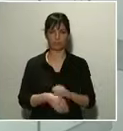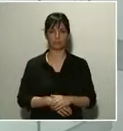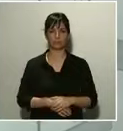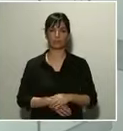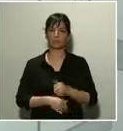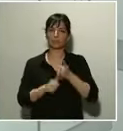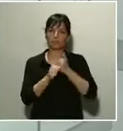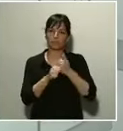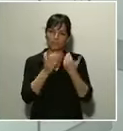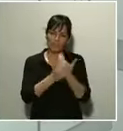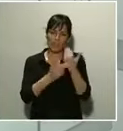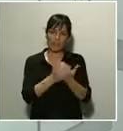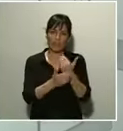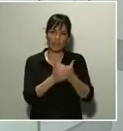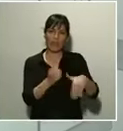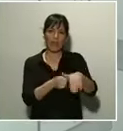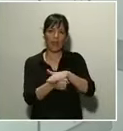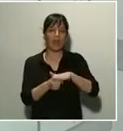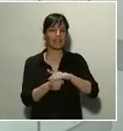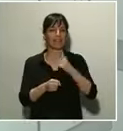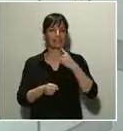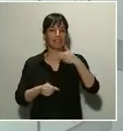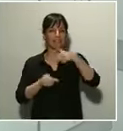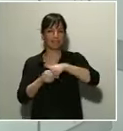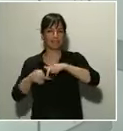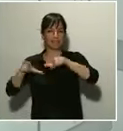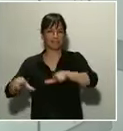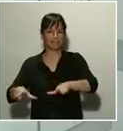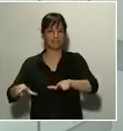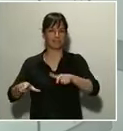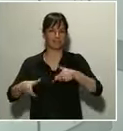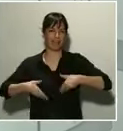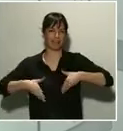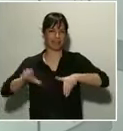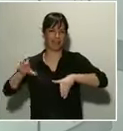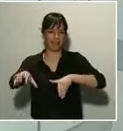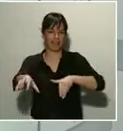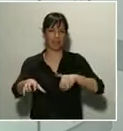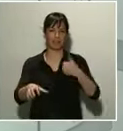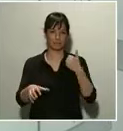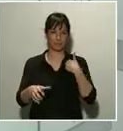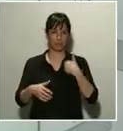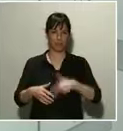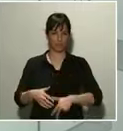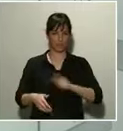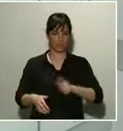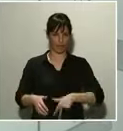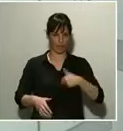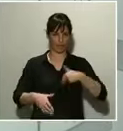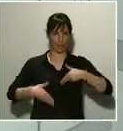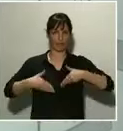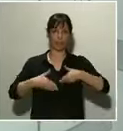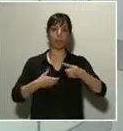las áreas de servicio concesionadas por la Dirección General de Carreteras y haciendo partícipe a la Guardia Civil